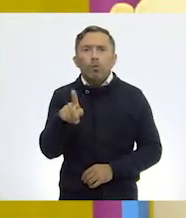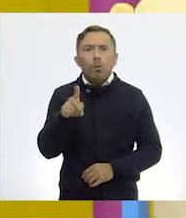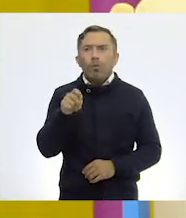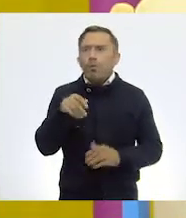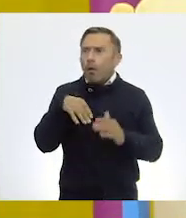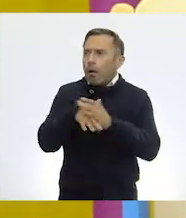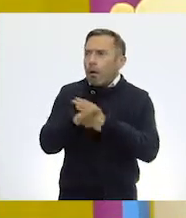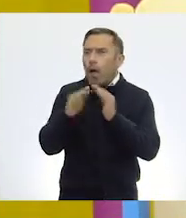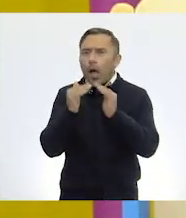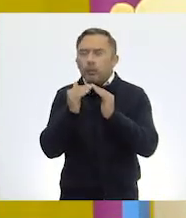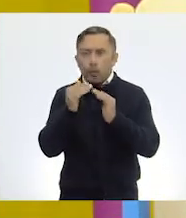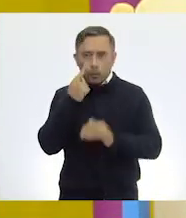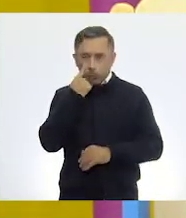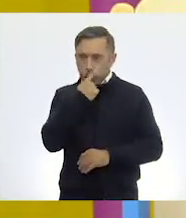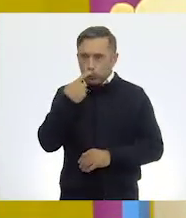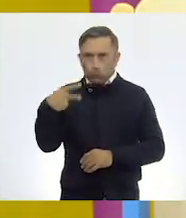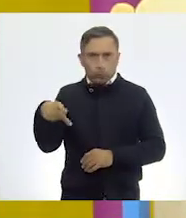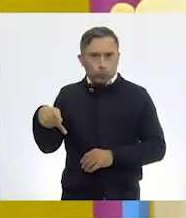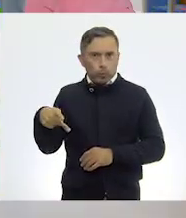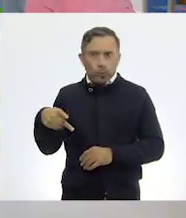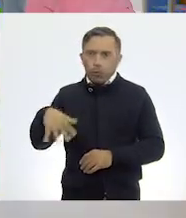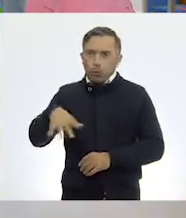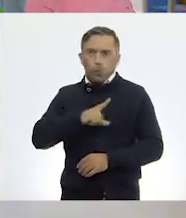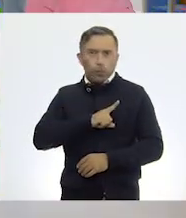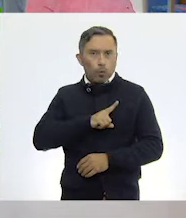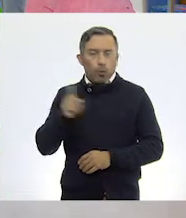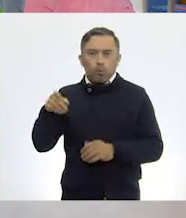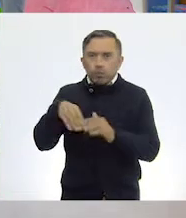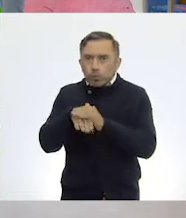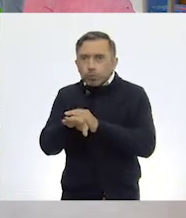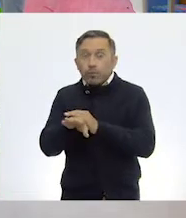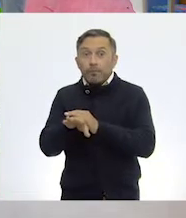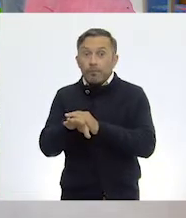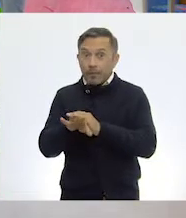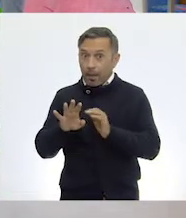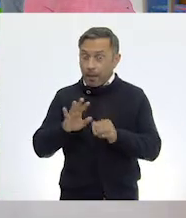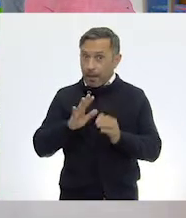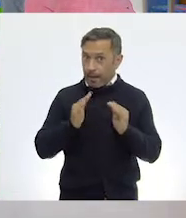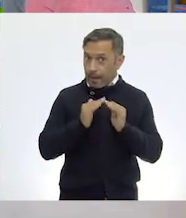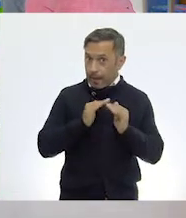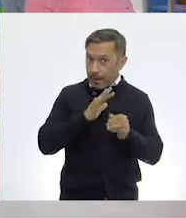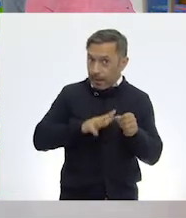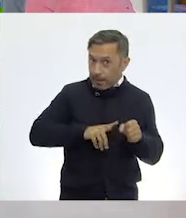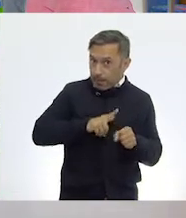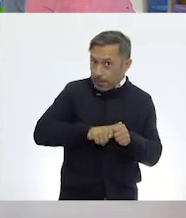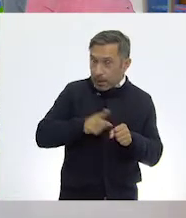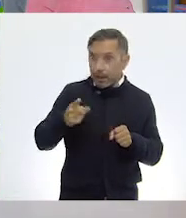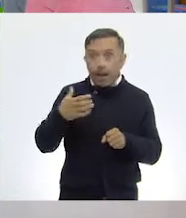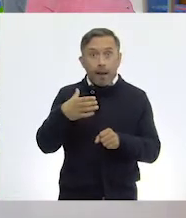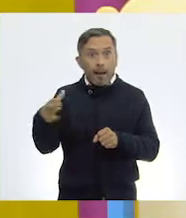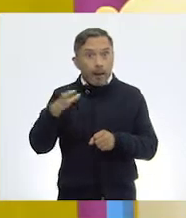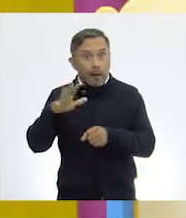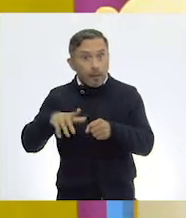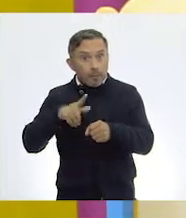ellos. La diferencia entre los animales domésticos y silvestres es la libertad con la que ellos pueden buscar